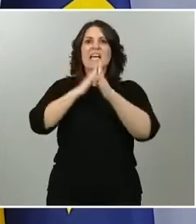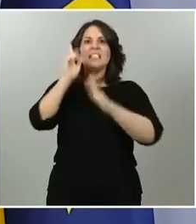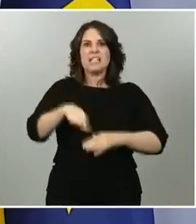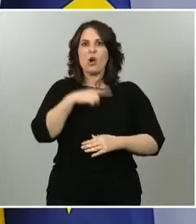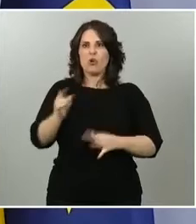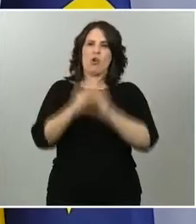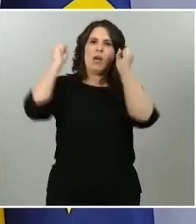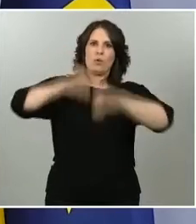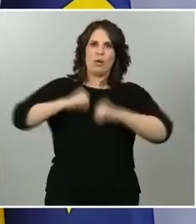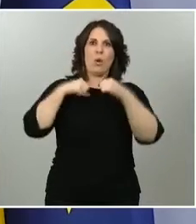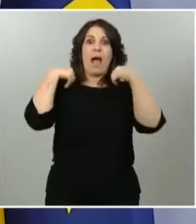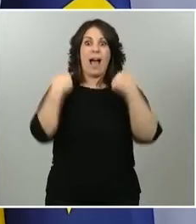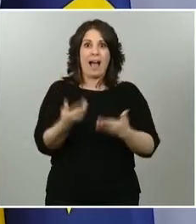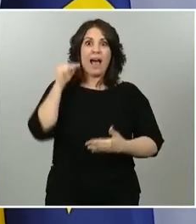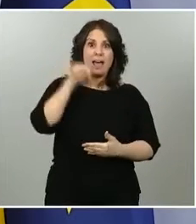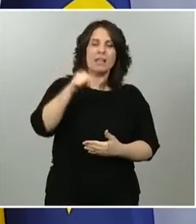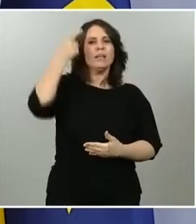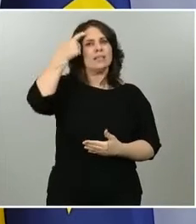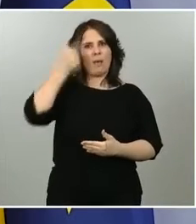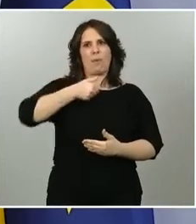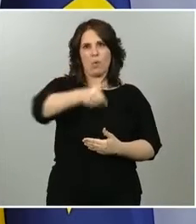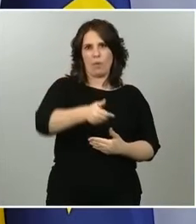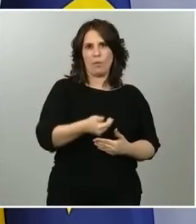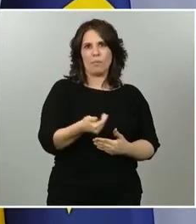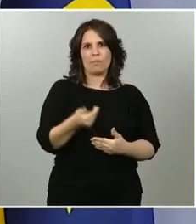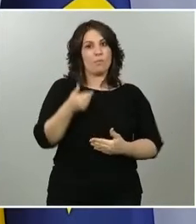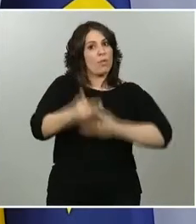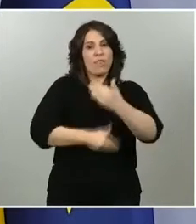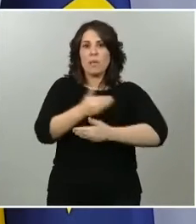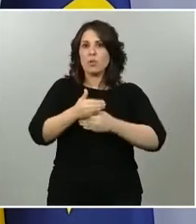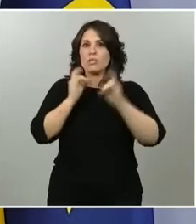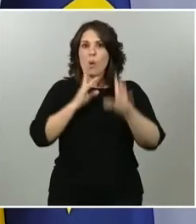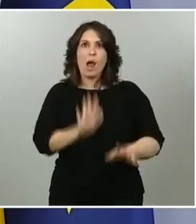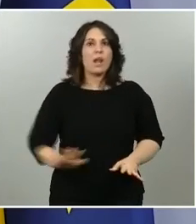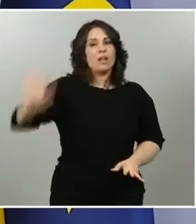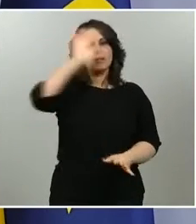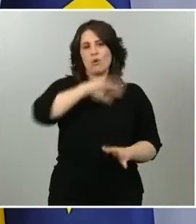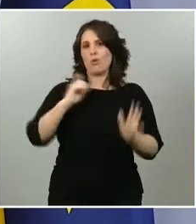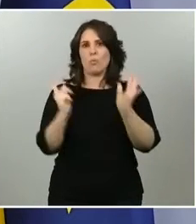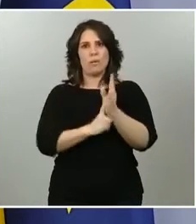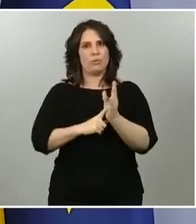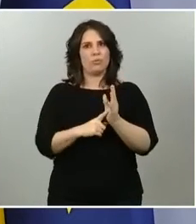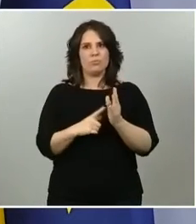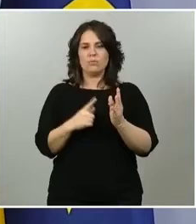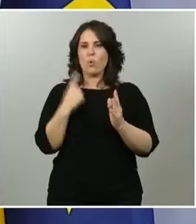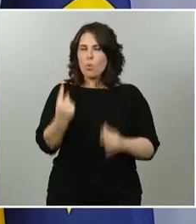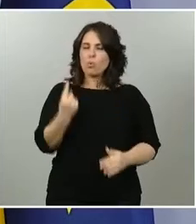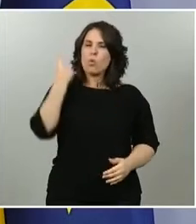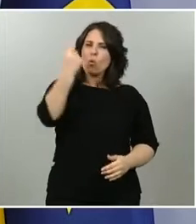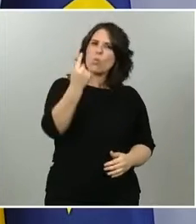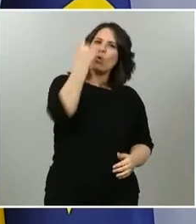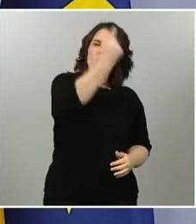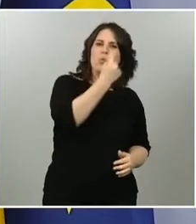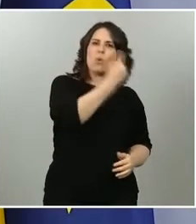seguir siempre el mismo procedimiento de decisión. Y lo vamos a hacer con mucha prudencia. Creo que la cautela tiene que